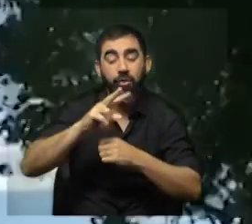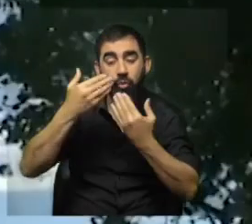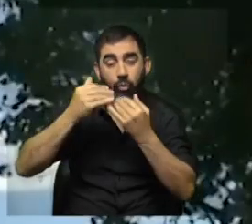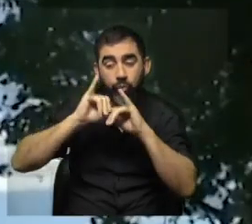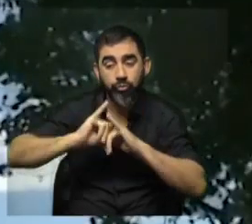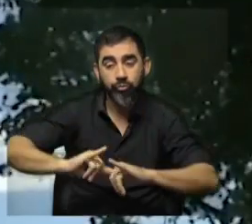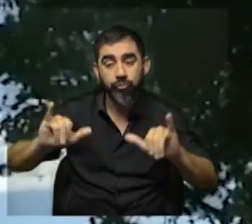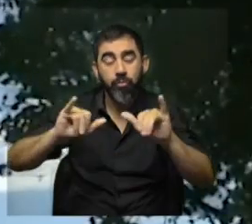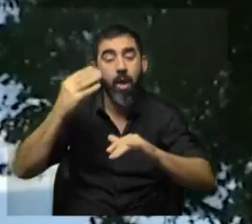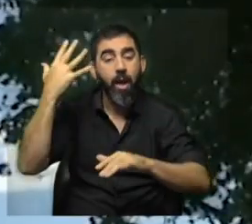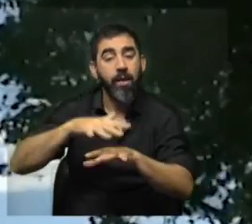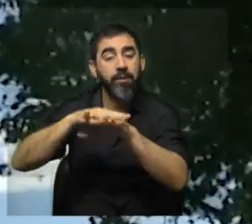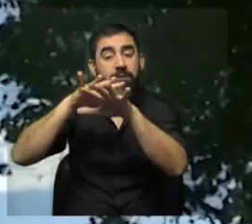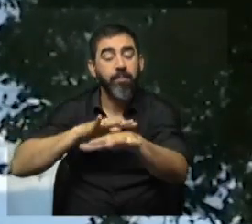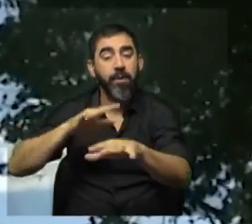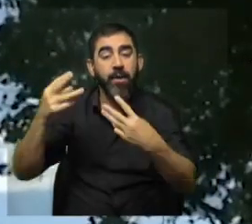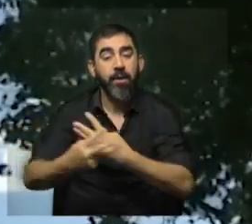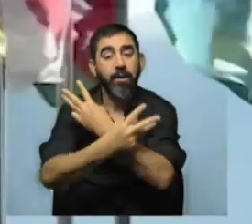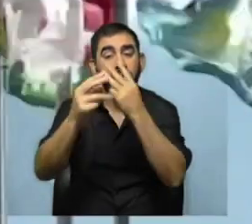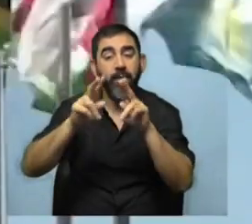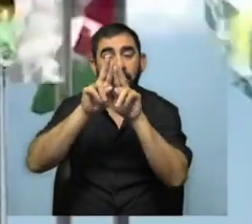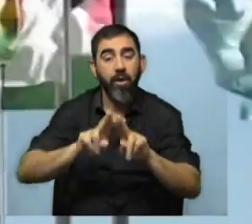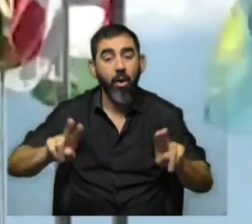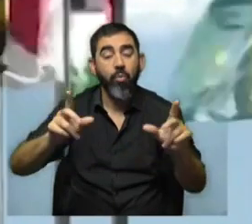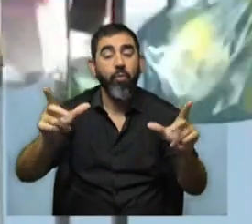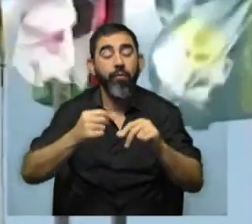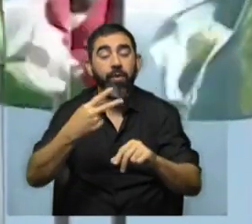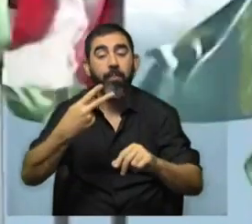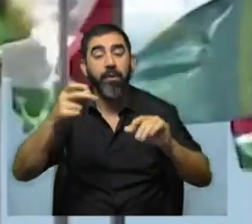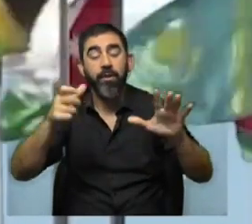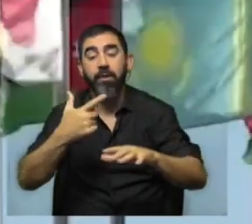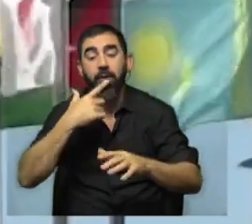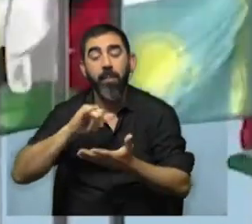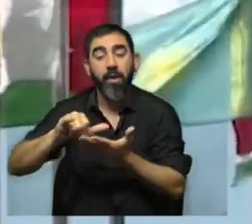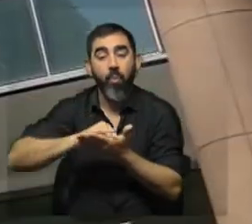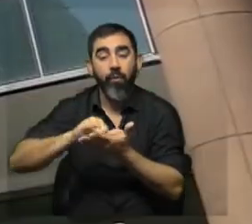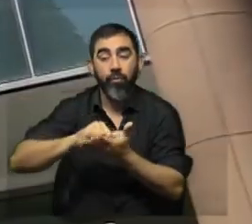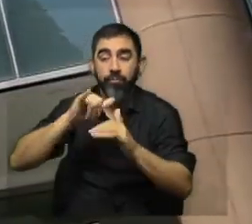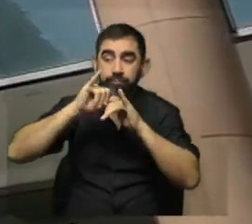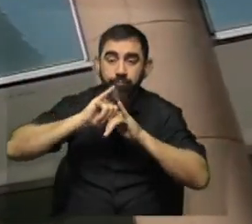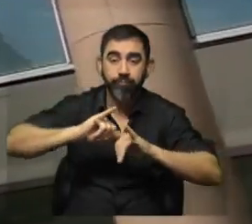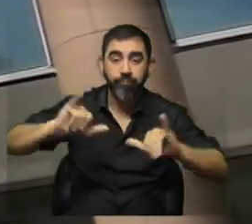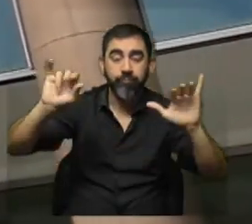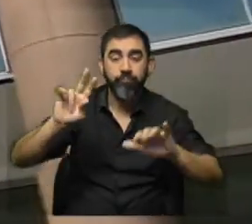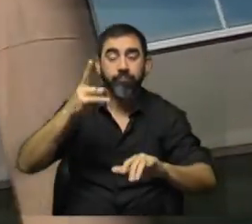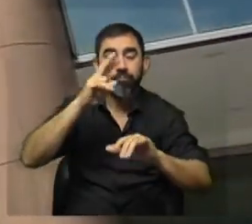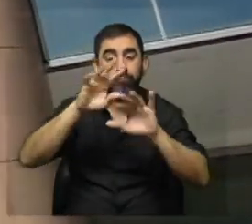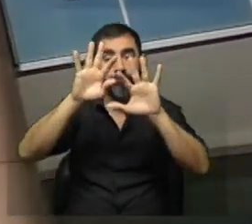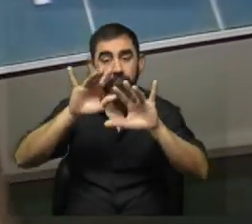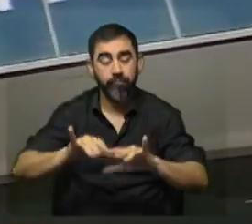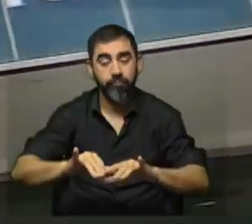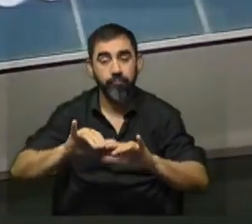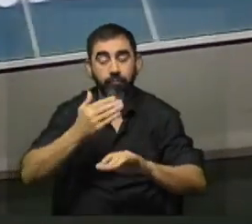marco de la Asamblea General de la ONU que concluyó este 26 de septiembre en Nueva York y se hizo público en las últimas horas en Uruguay mediante un comunicado de